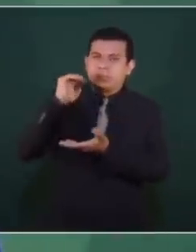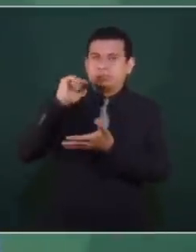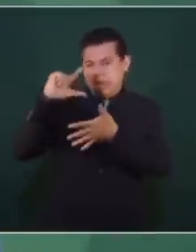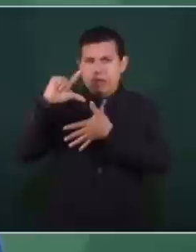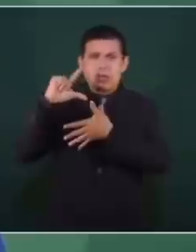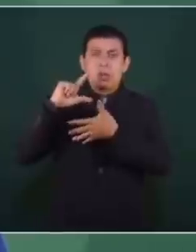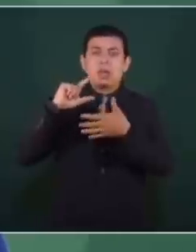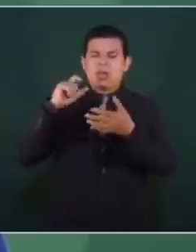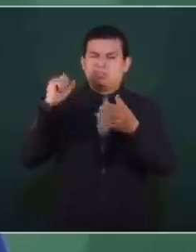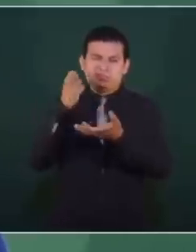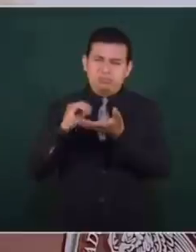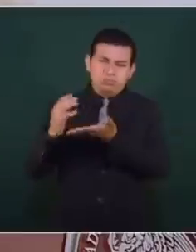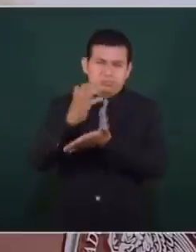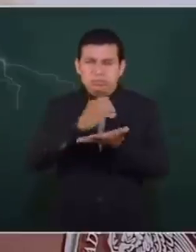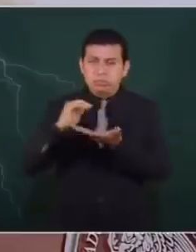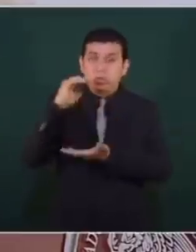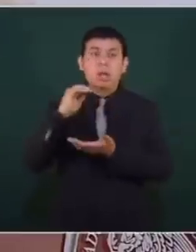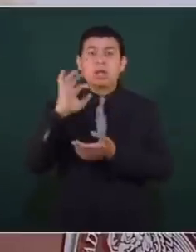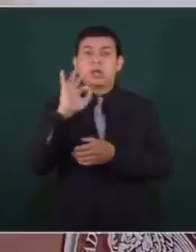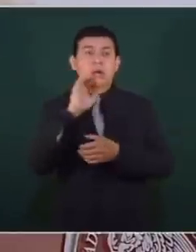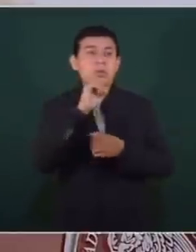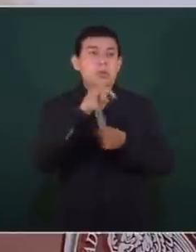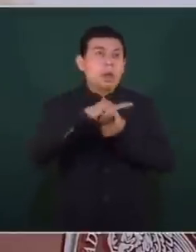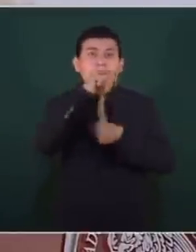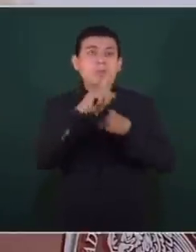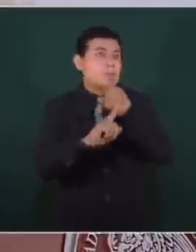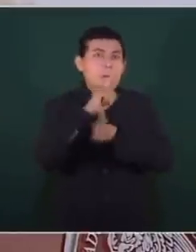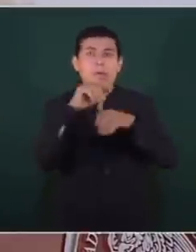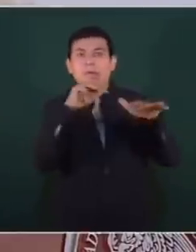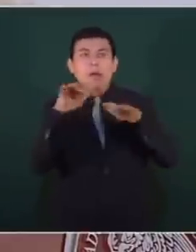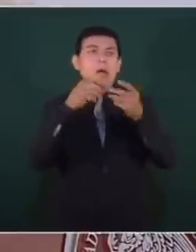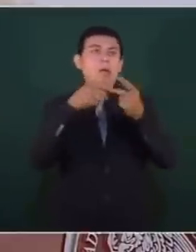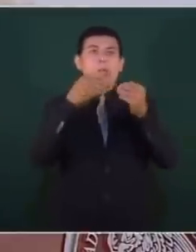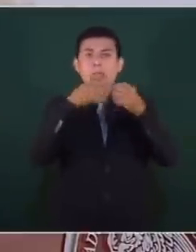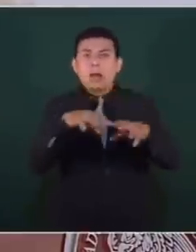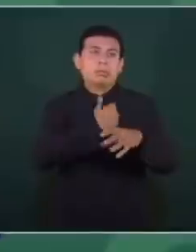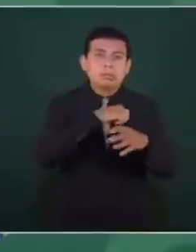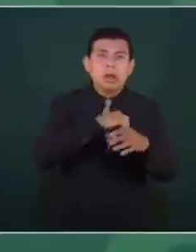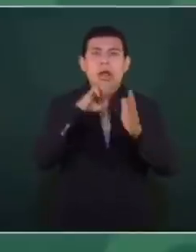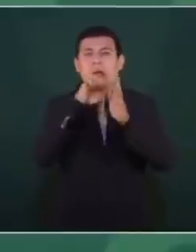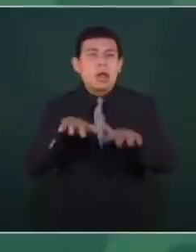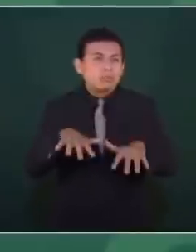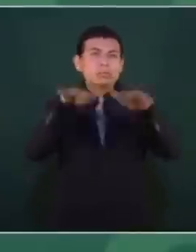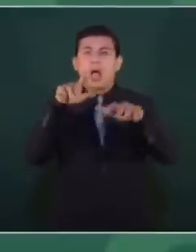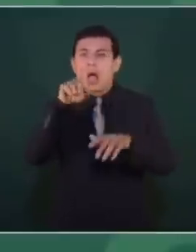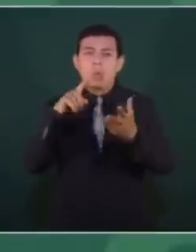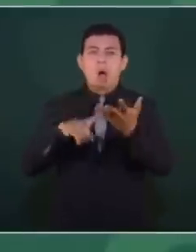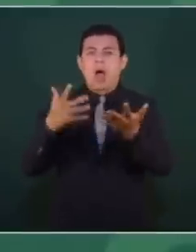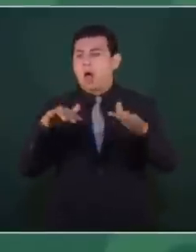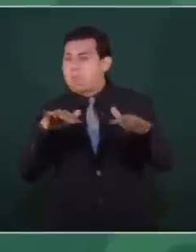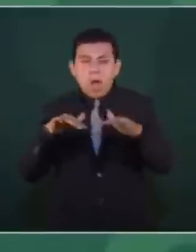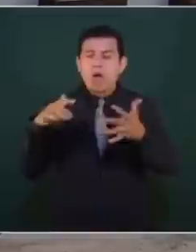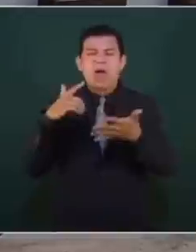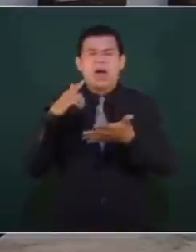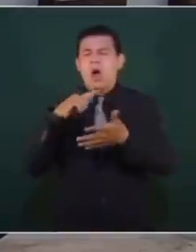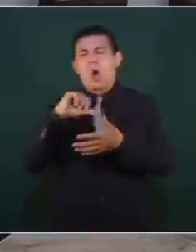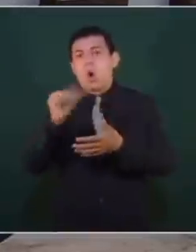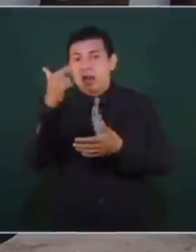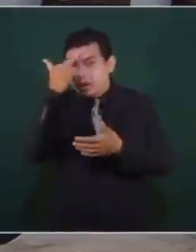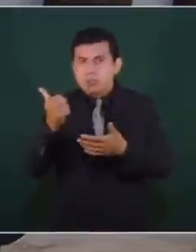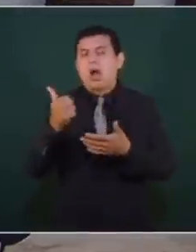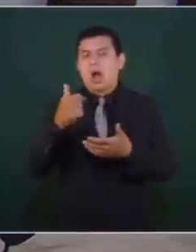apoyar a países en situación de desastre cuando son afectados por inundaciones, por sismos, por cualquier